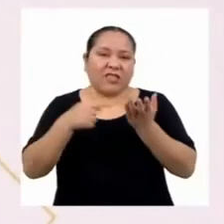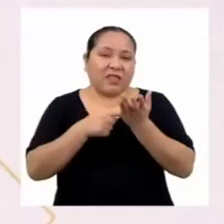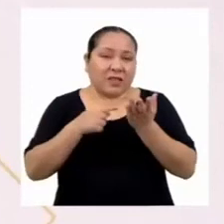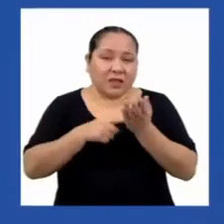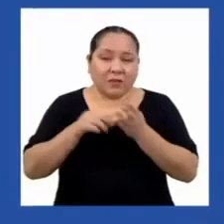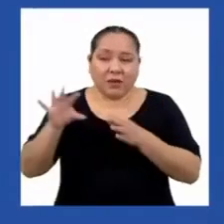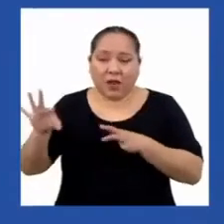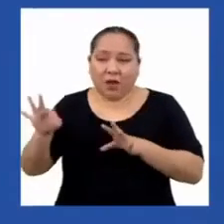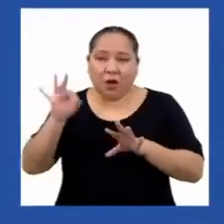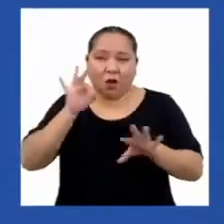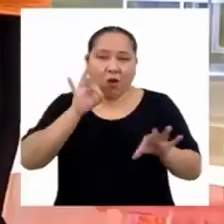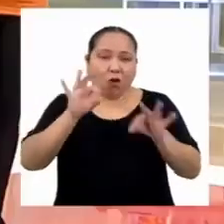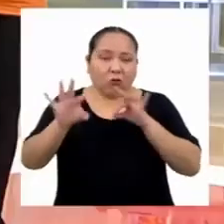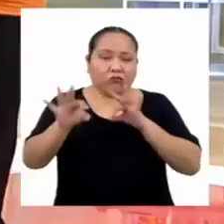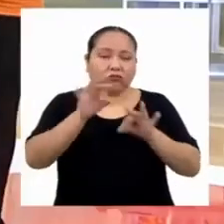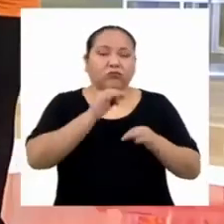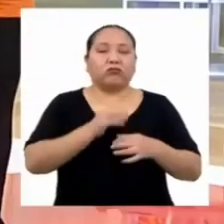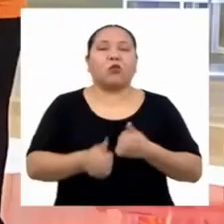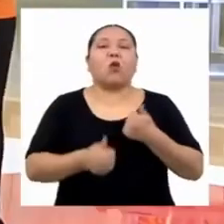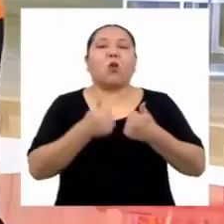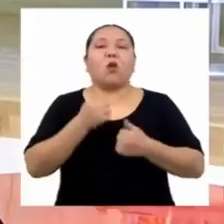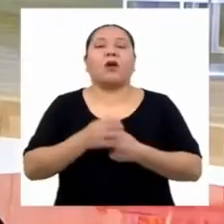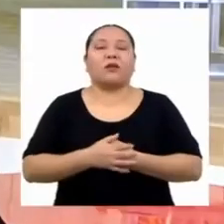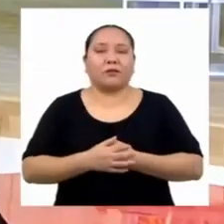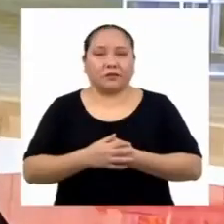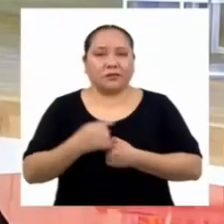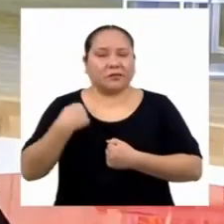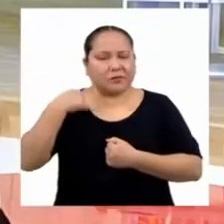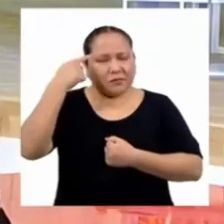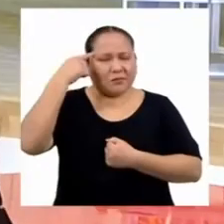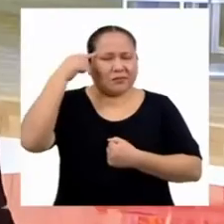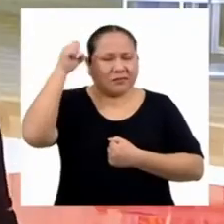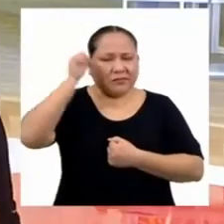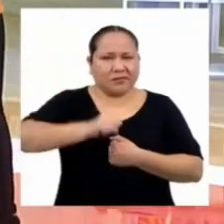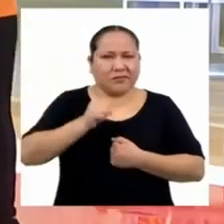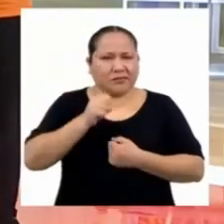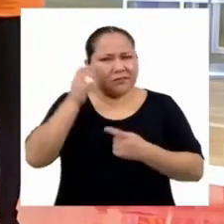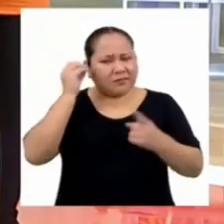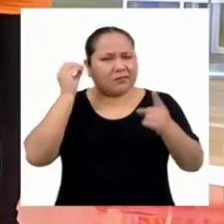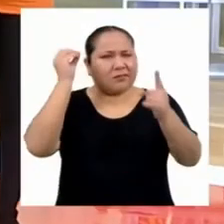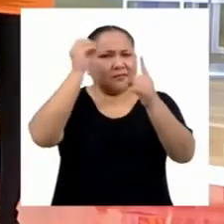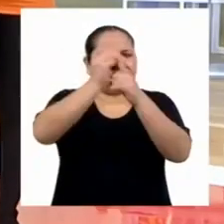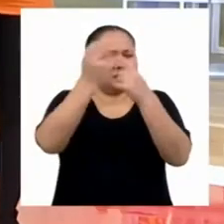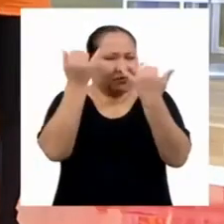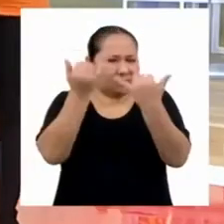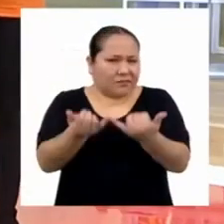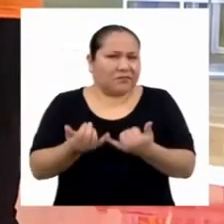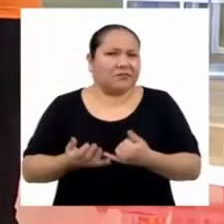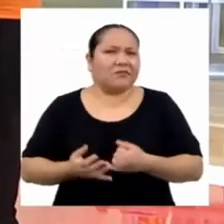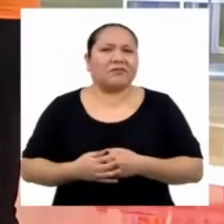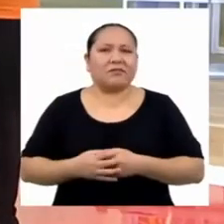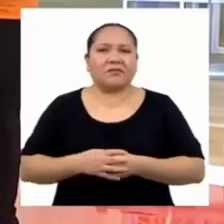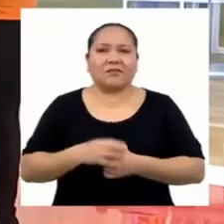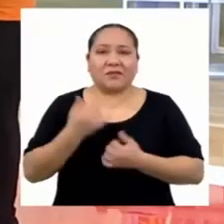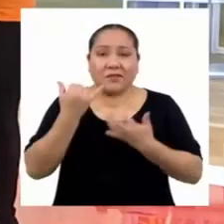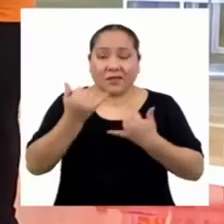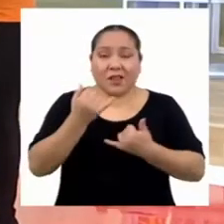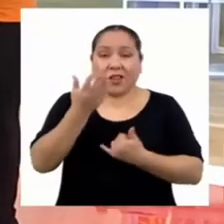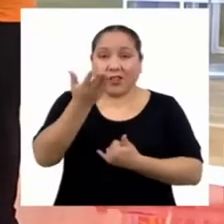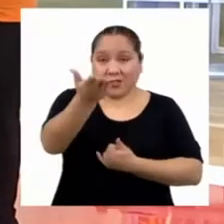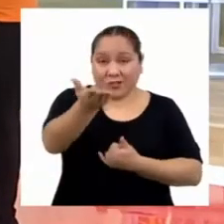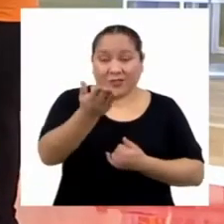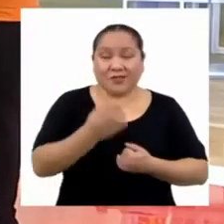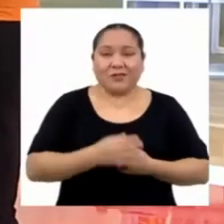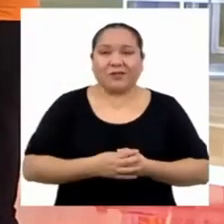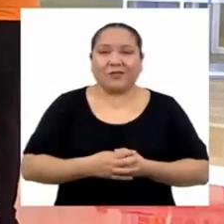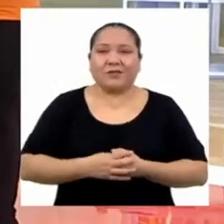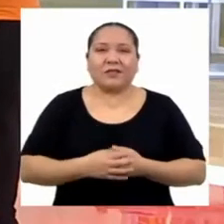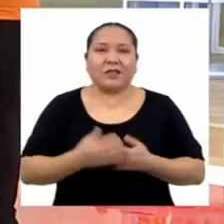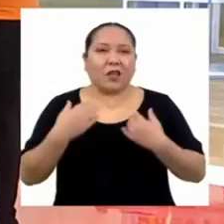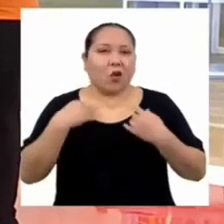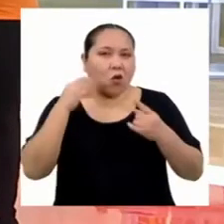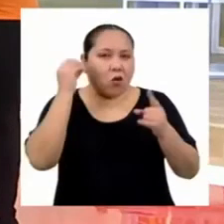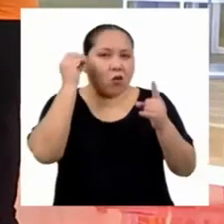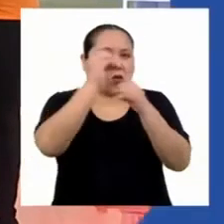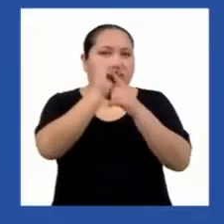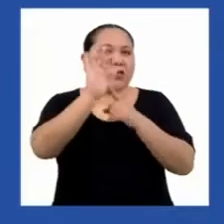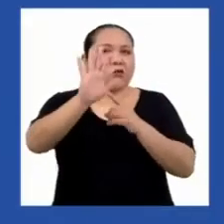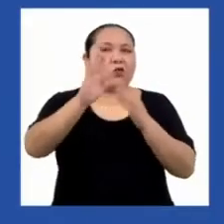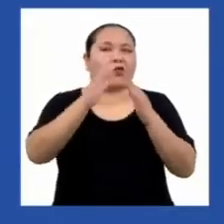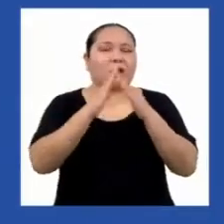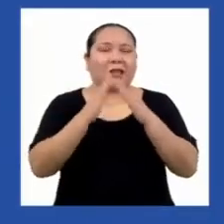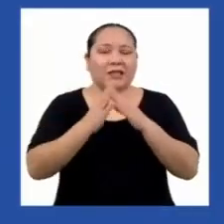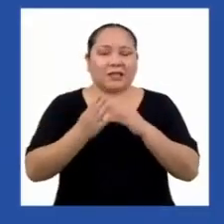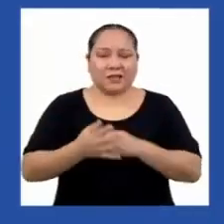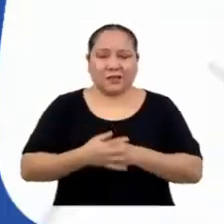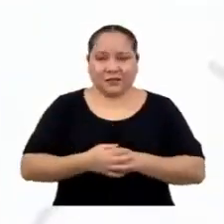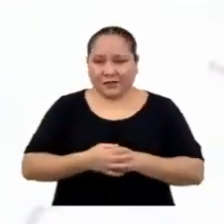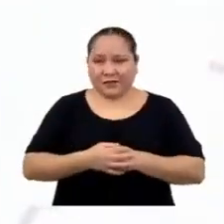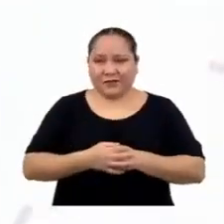seleccionar la muestra. Yo creo que sí pudimos cumplir con el propósito de hoy. Y ahora es tu turno. Tengo un reto para ti en casa.